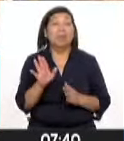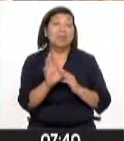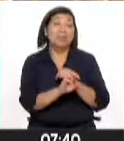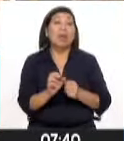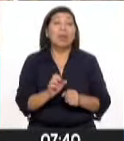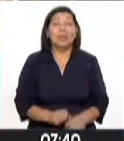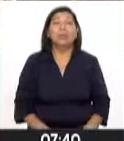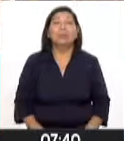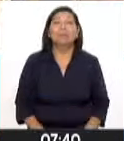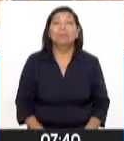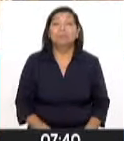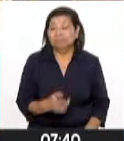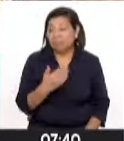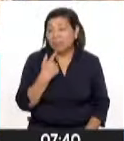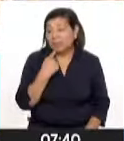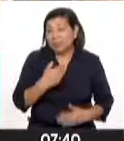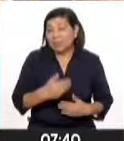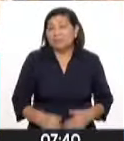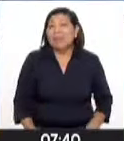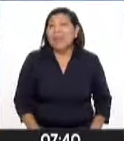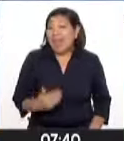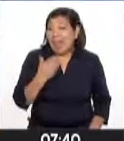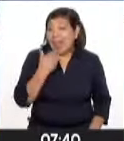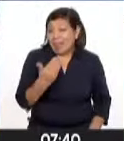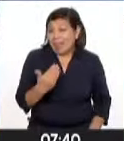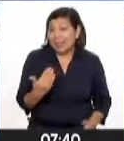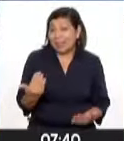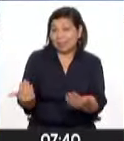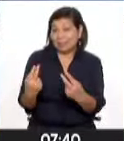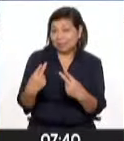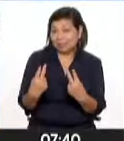¿no? Muy bien. Yo creo que es el panorama. Muchísimas gracias por haber estado con nosotros. Muy amable. Que tengan buenos días.